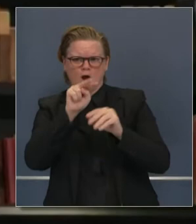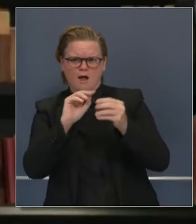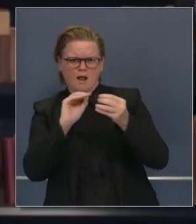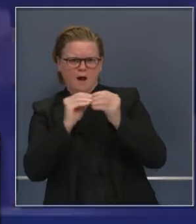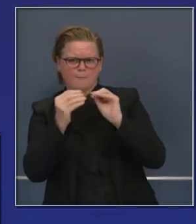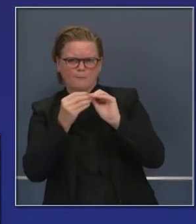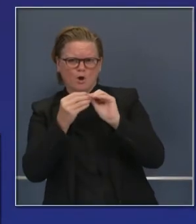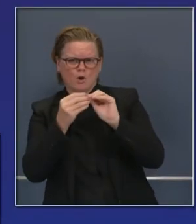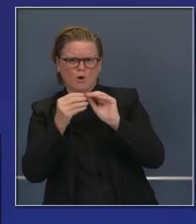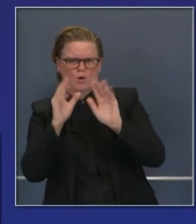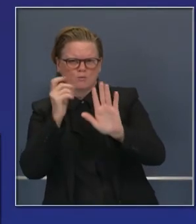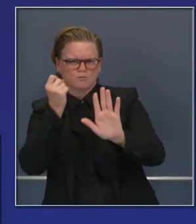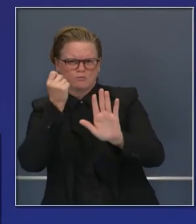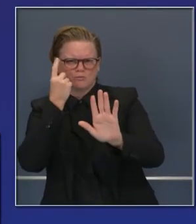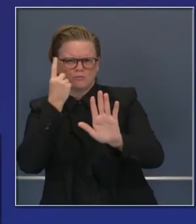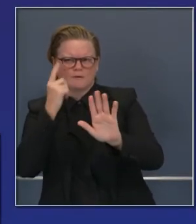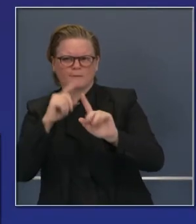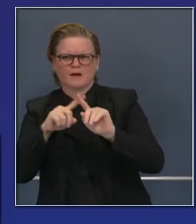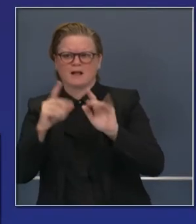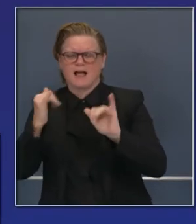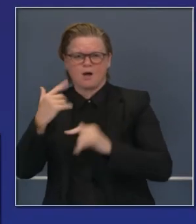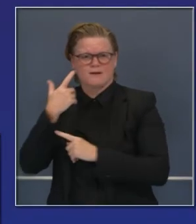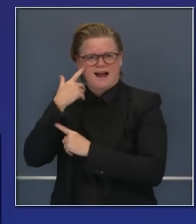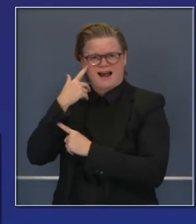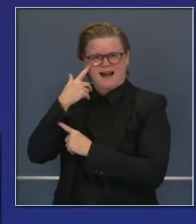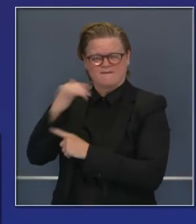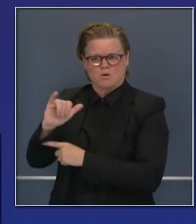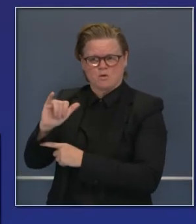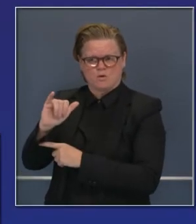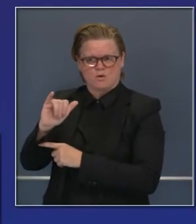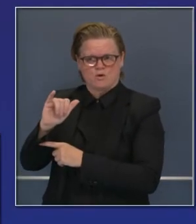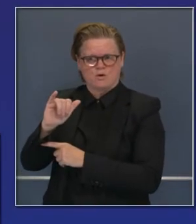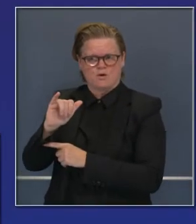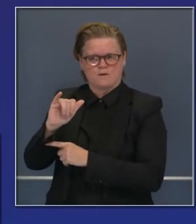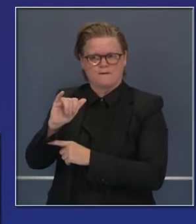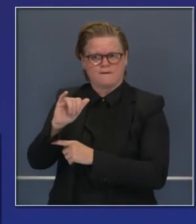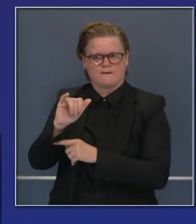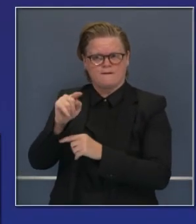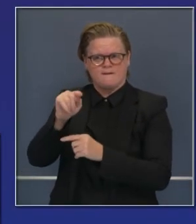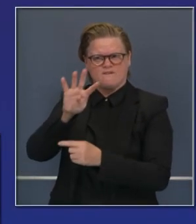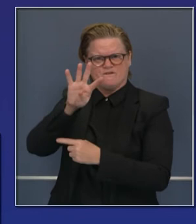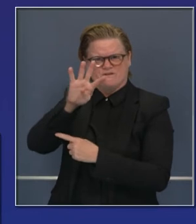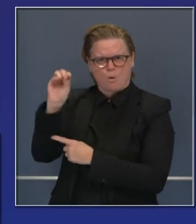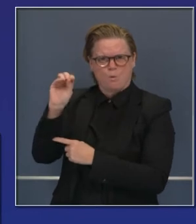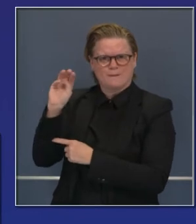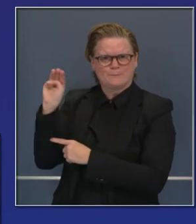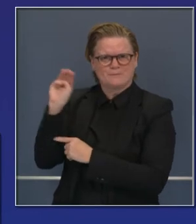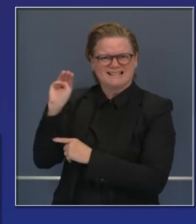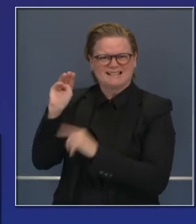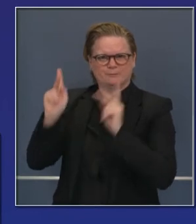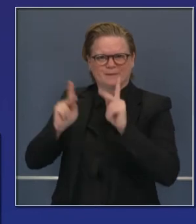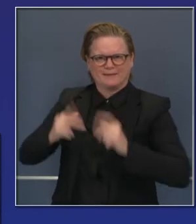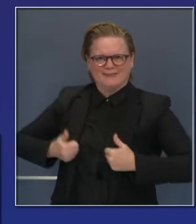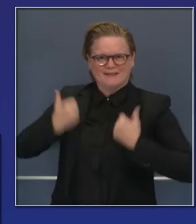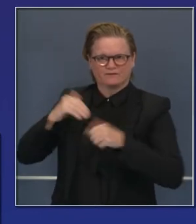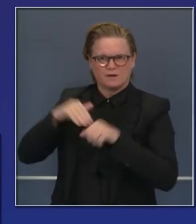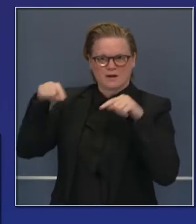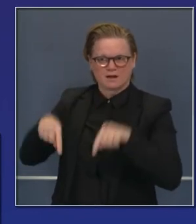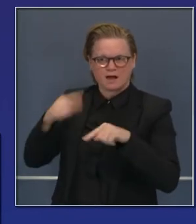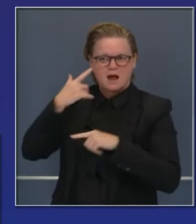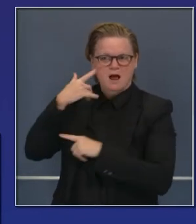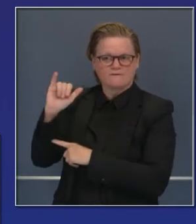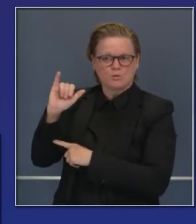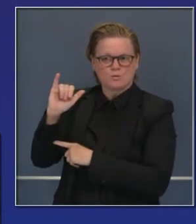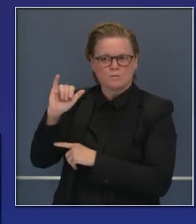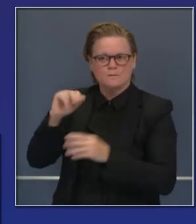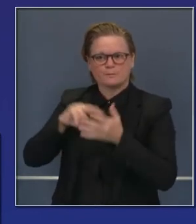de los números de casos. En California tenemos el equivalente de 21 estados combinados en este país. Así que creo que para California,